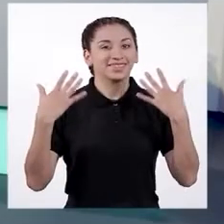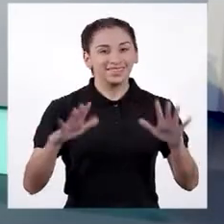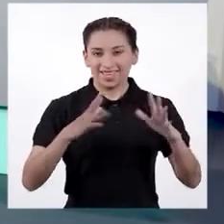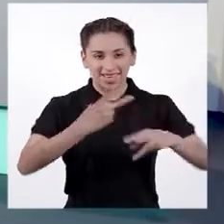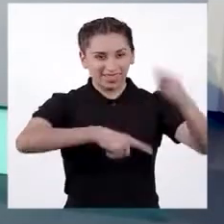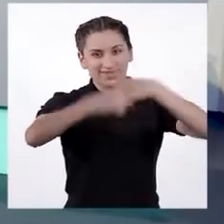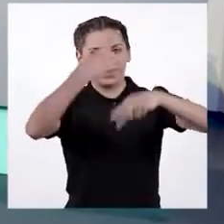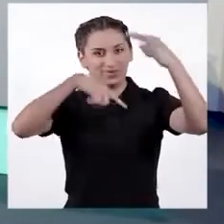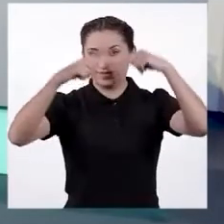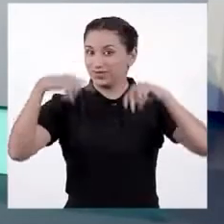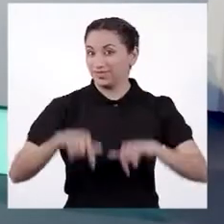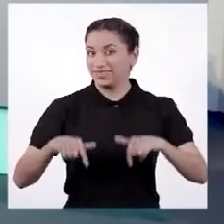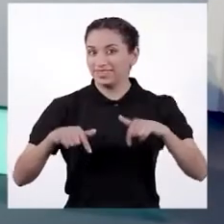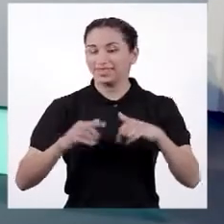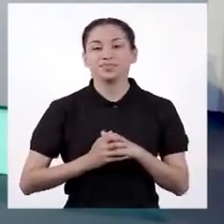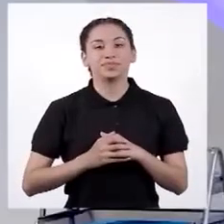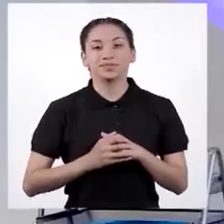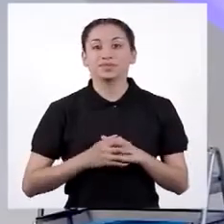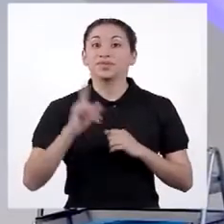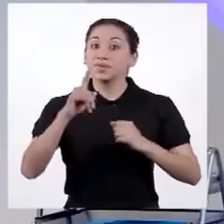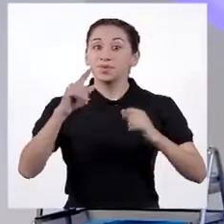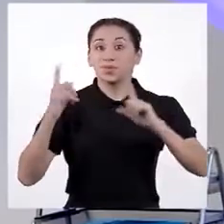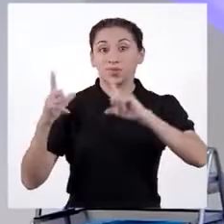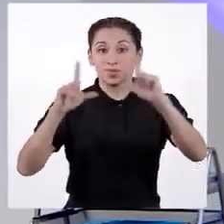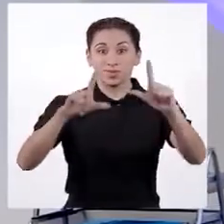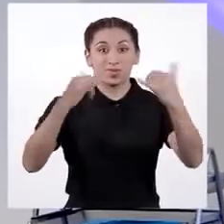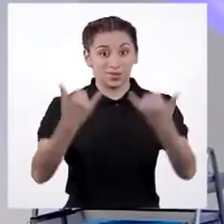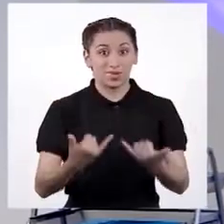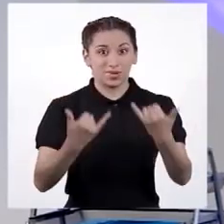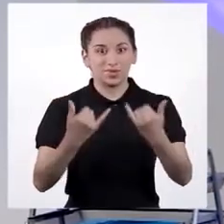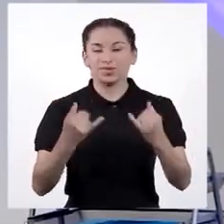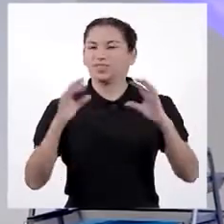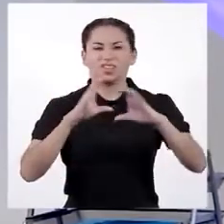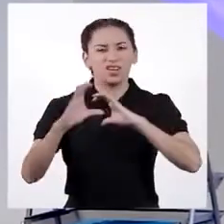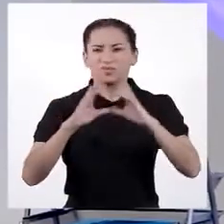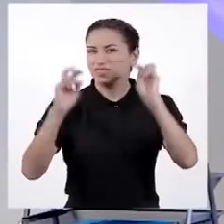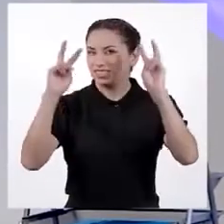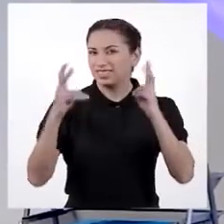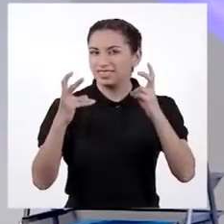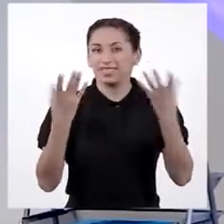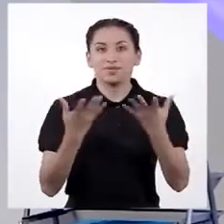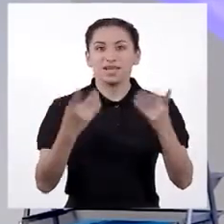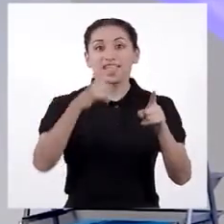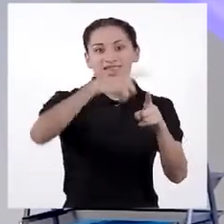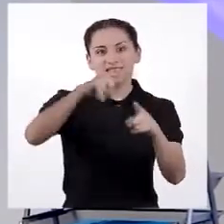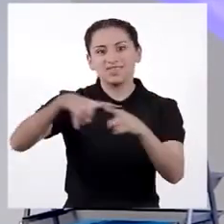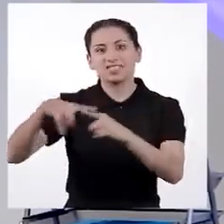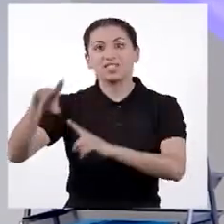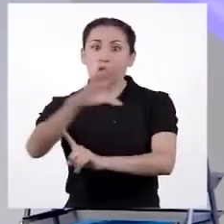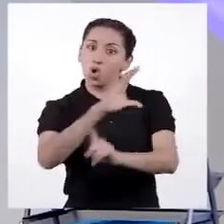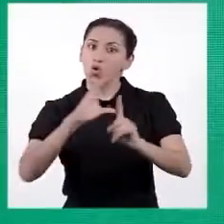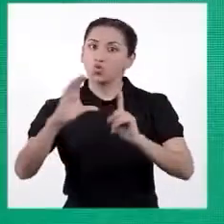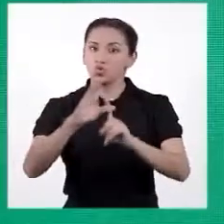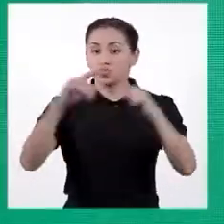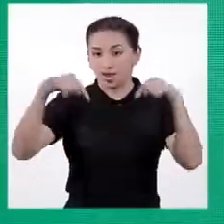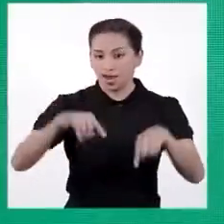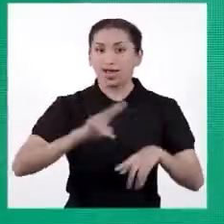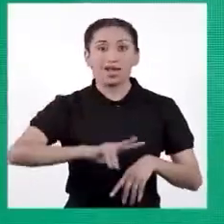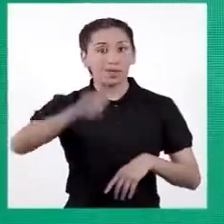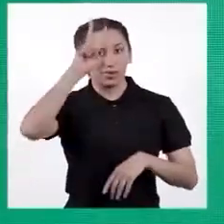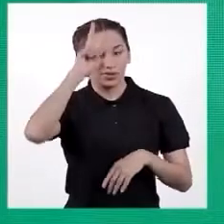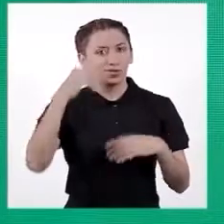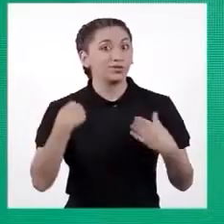¡Ya estamos de vuelta! En el programa de hoy estamos hablando de la diversidad étnica y cultural del Perú. Nos